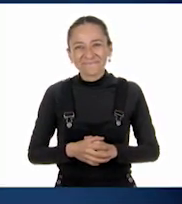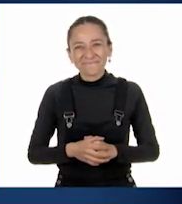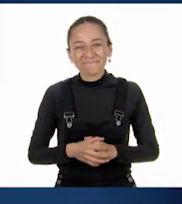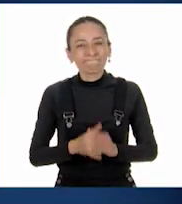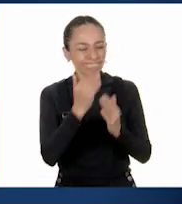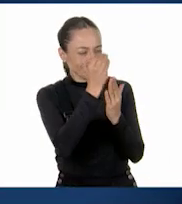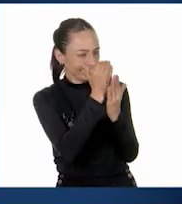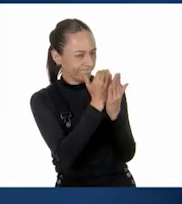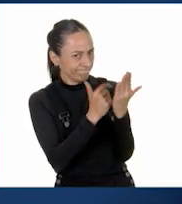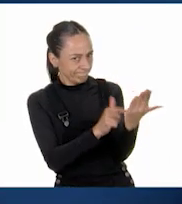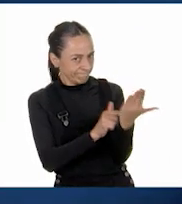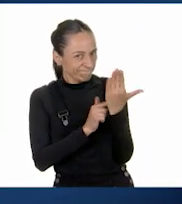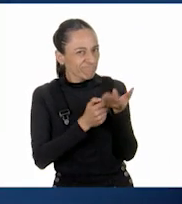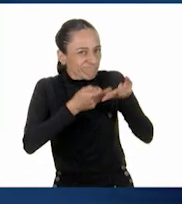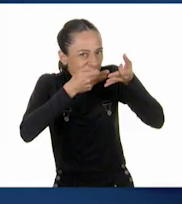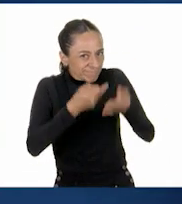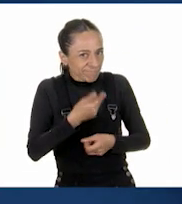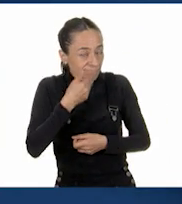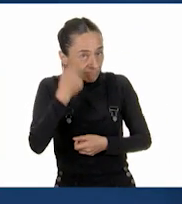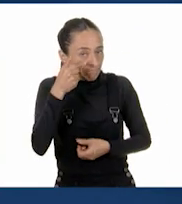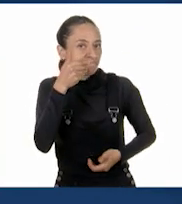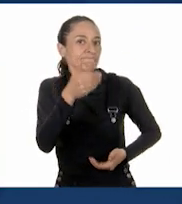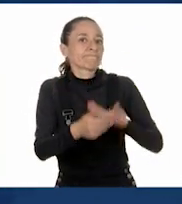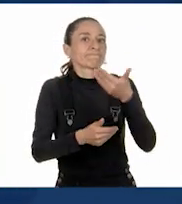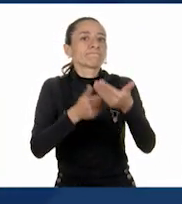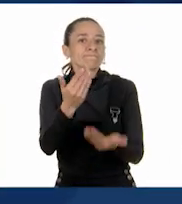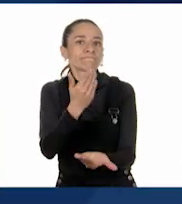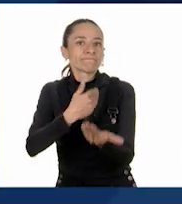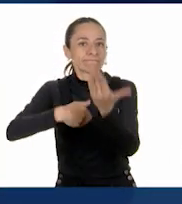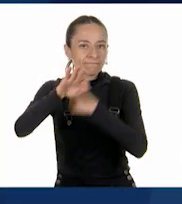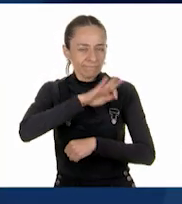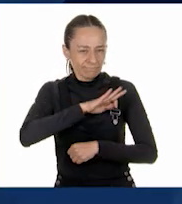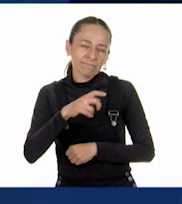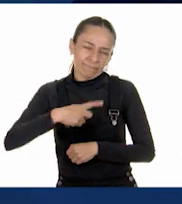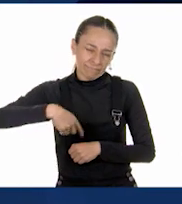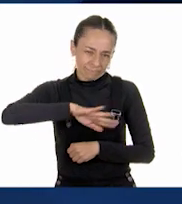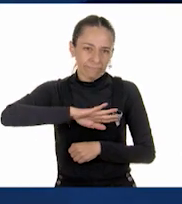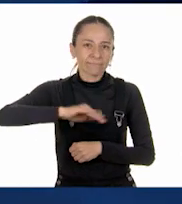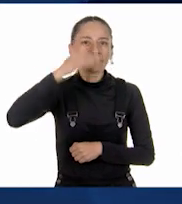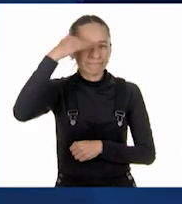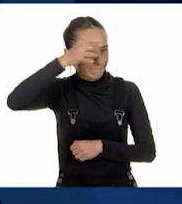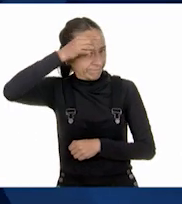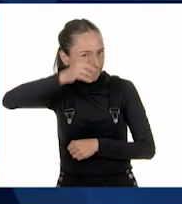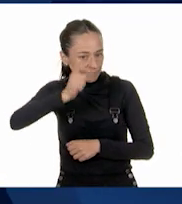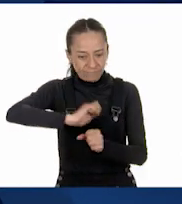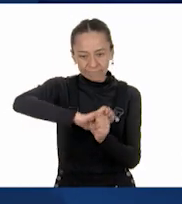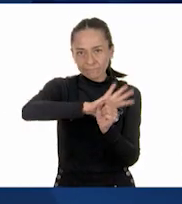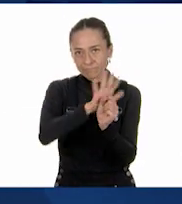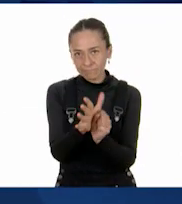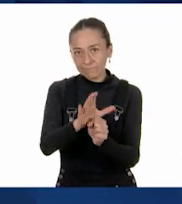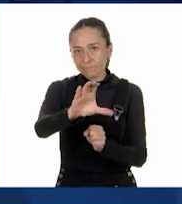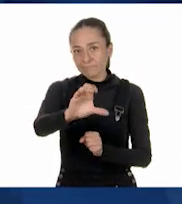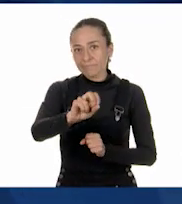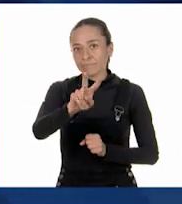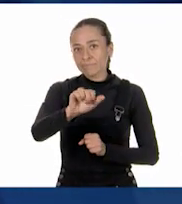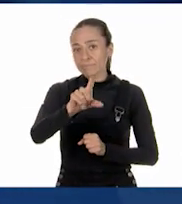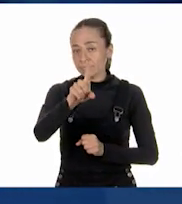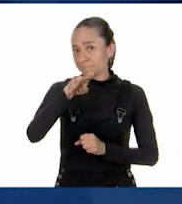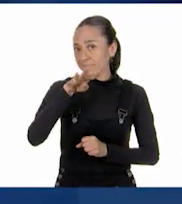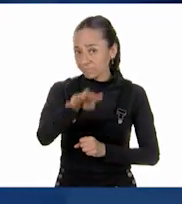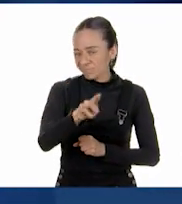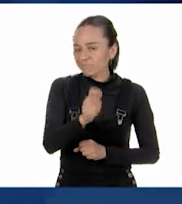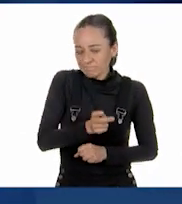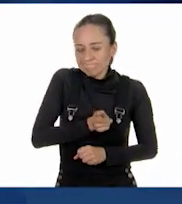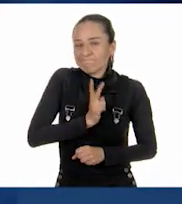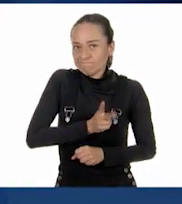Buenas prácticas para seguir adelante. Como todos sabemos, el COVID-19 es un virus que se contagia muy fácilmente entre las